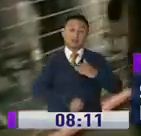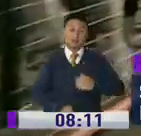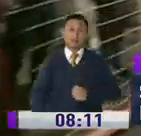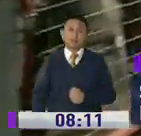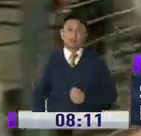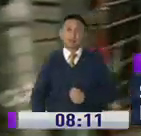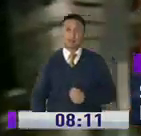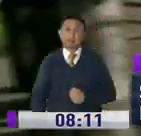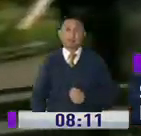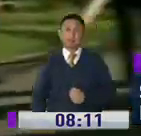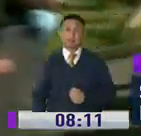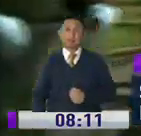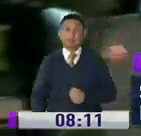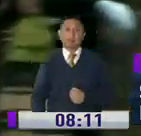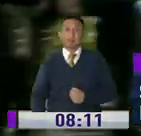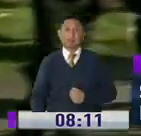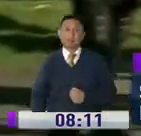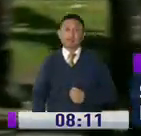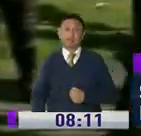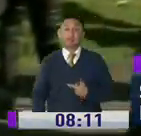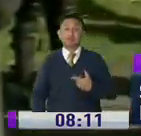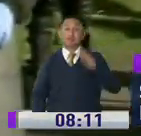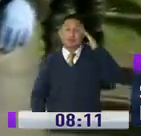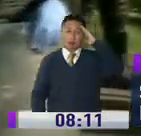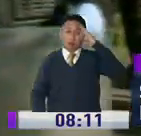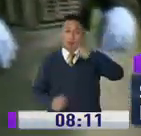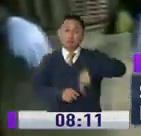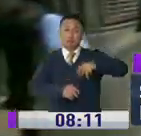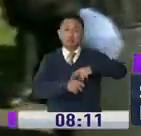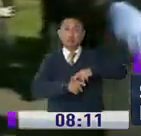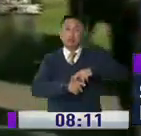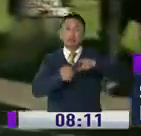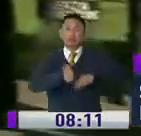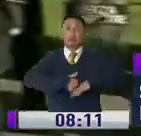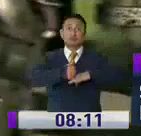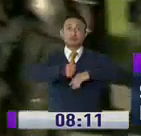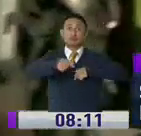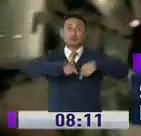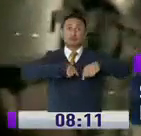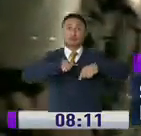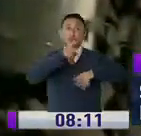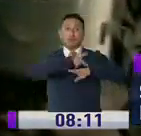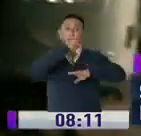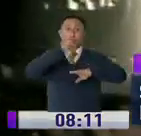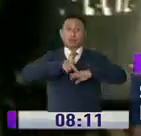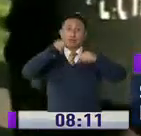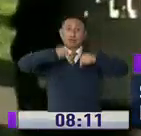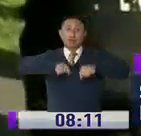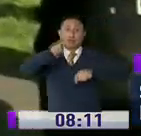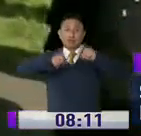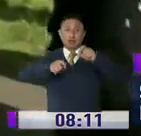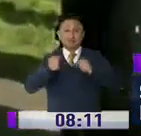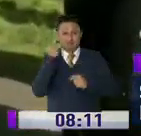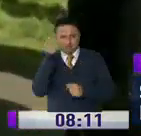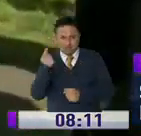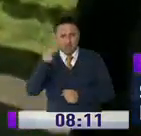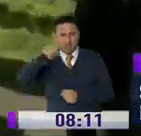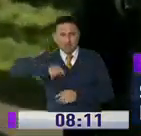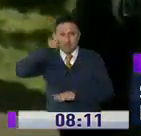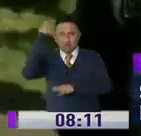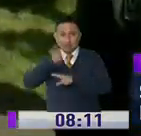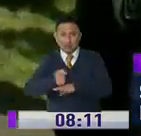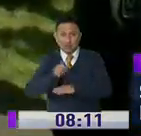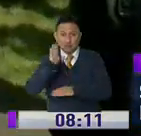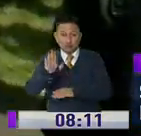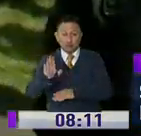principalmente, y la concentración de la Policía Nacional y de la Intendencia de Policía de Pichincha, es que la ciudadanía comprenda que estas disposiciones